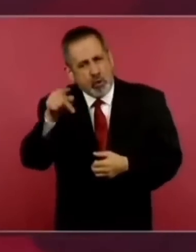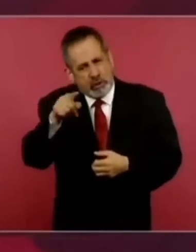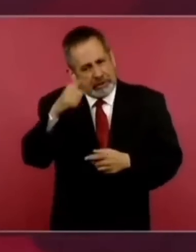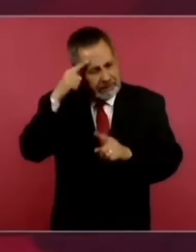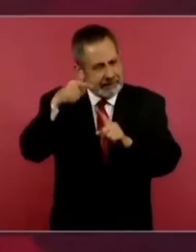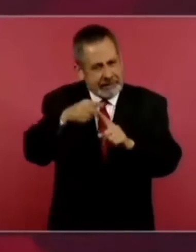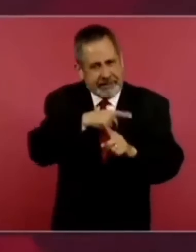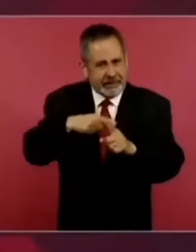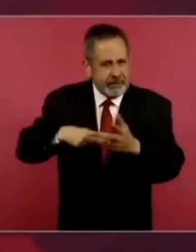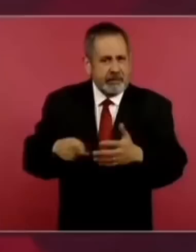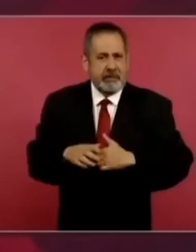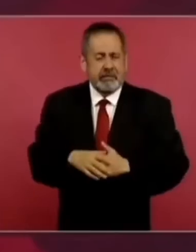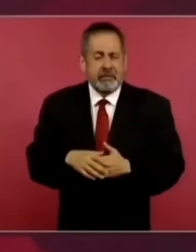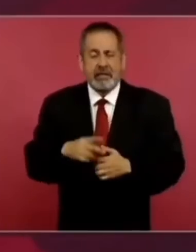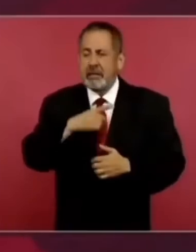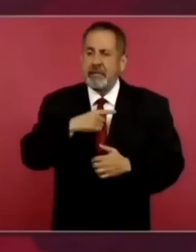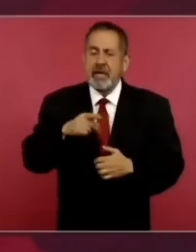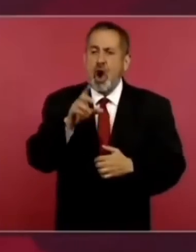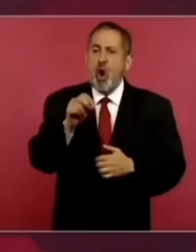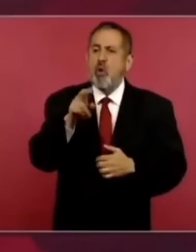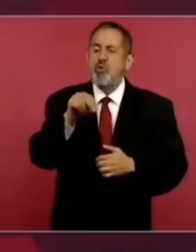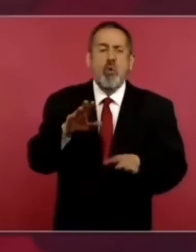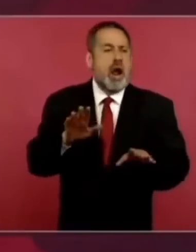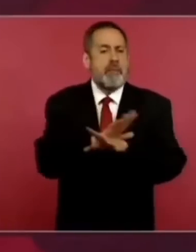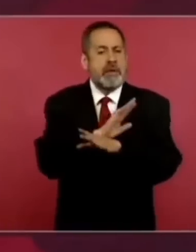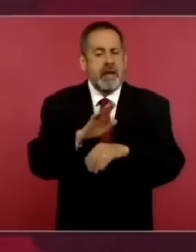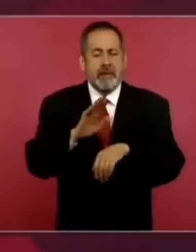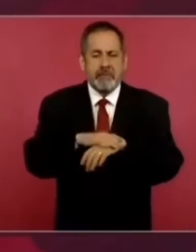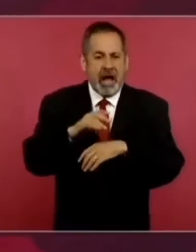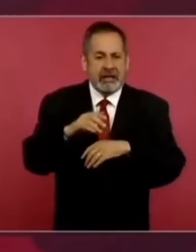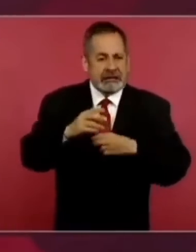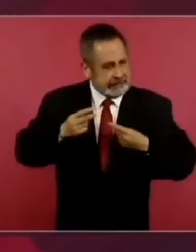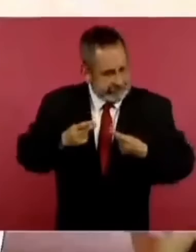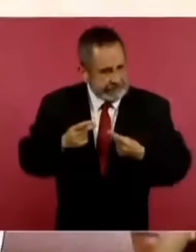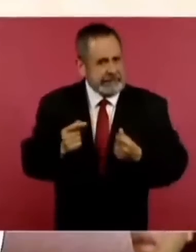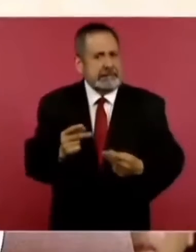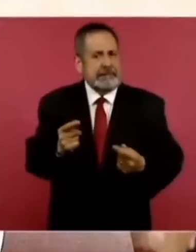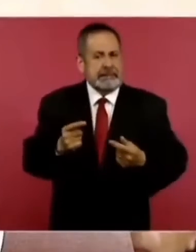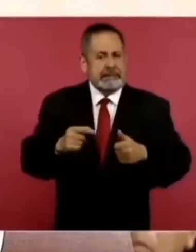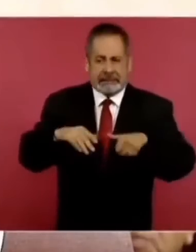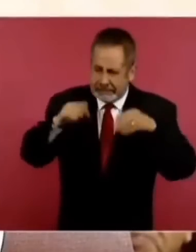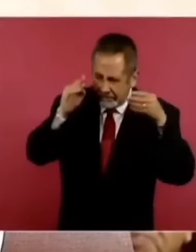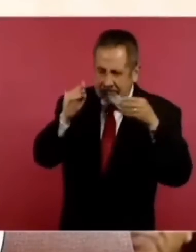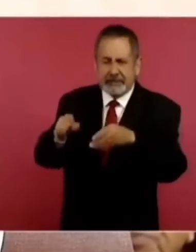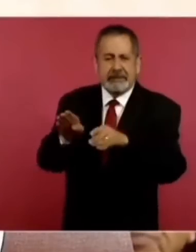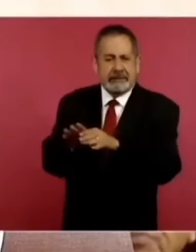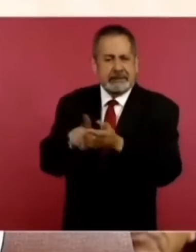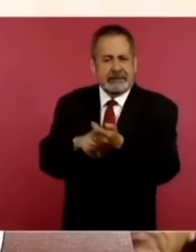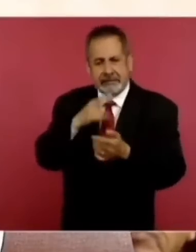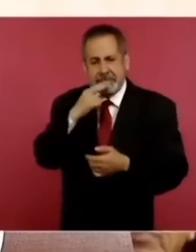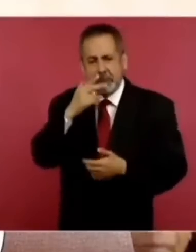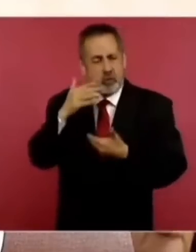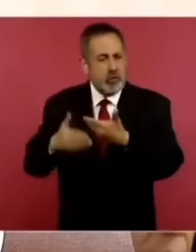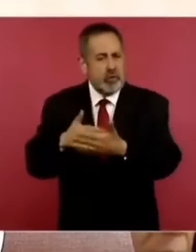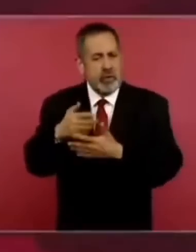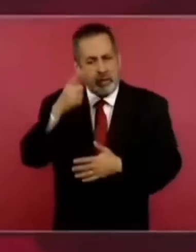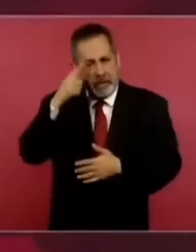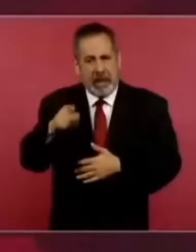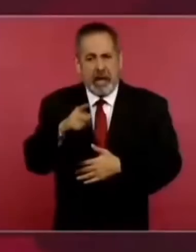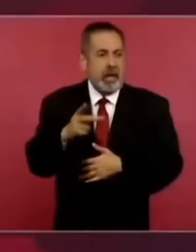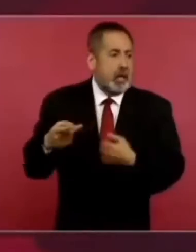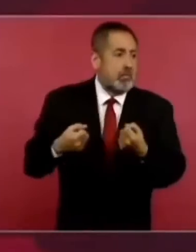teniendo una actitud más activa para evitar la